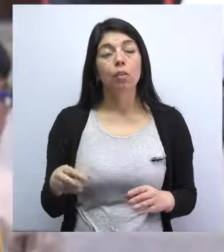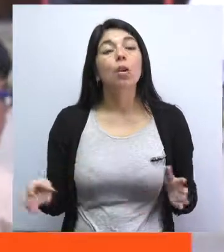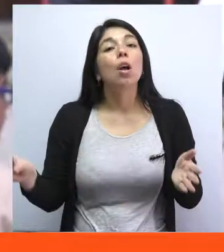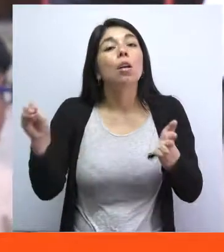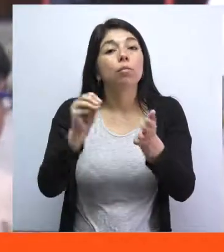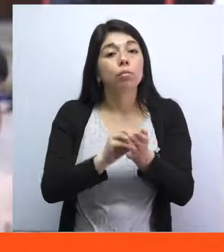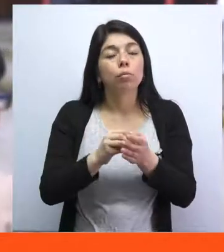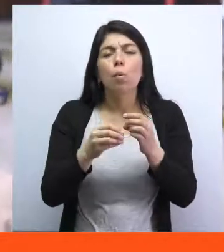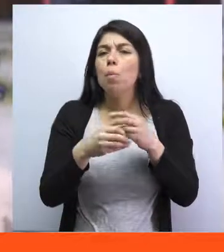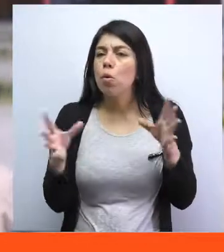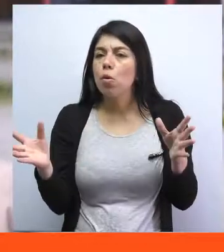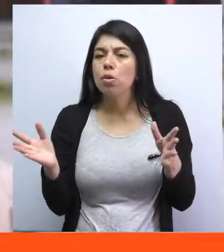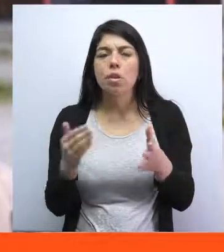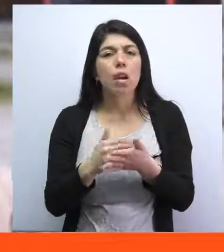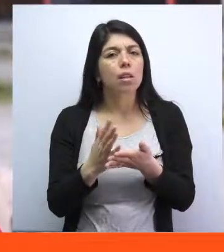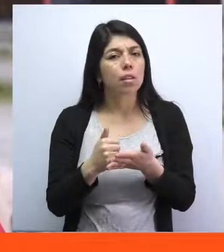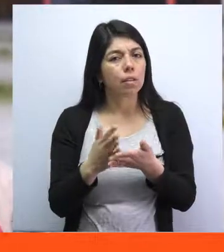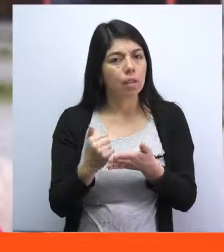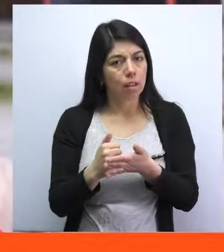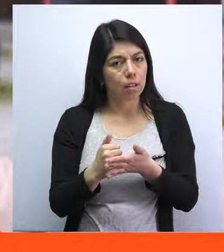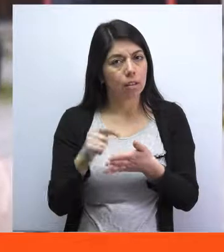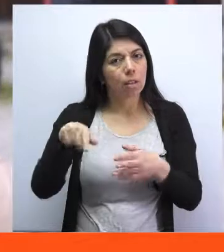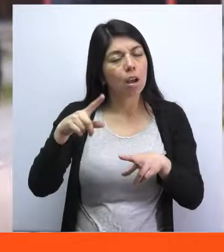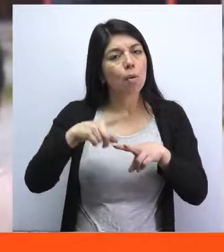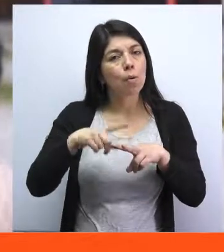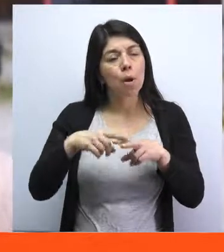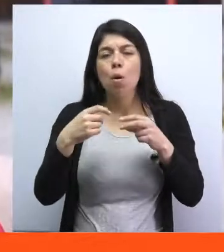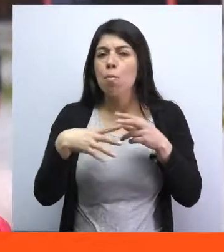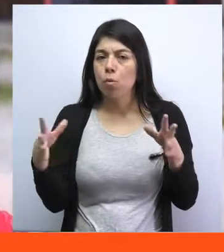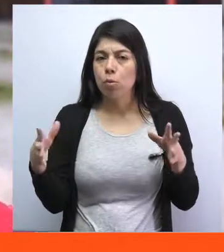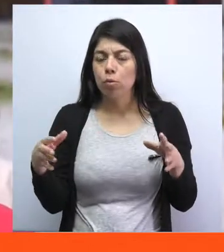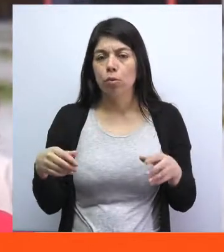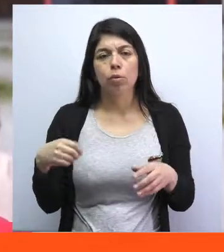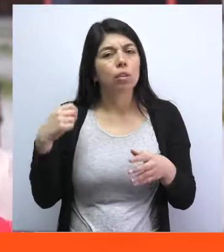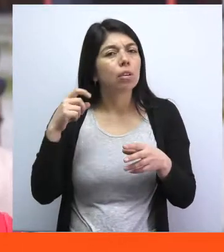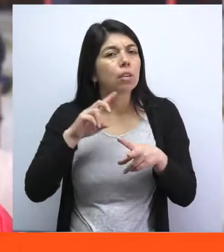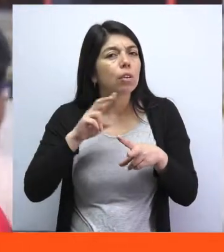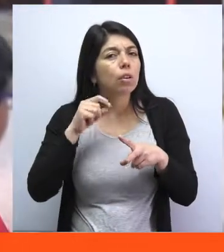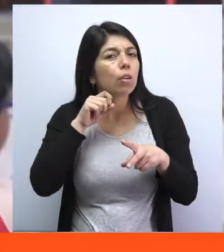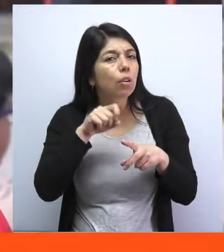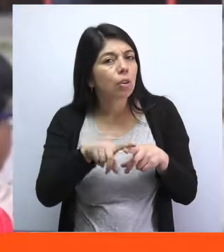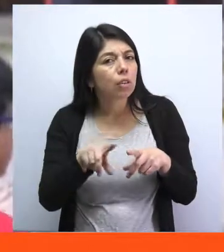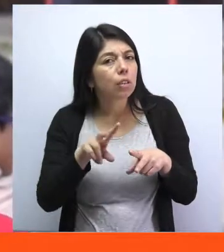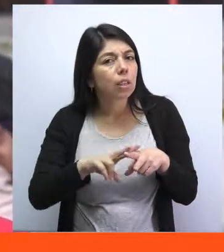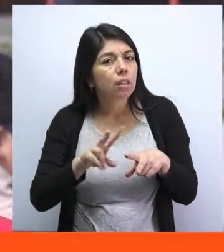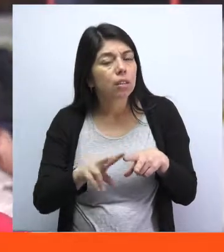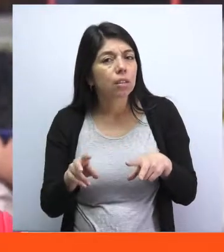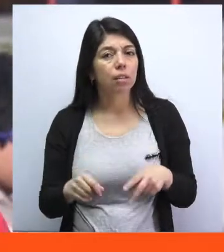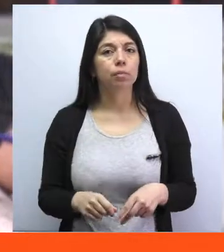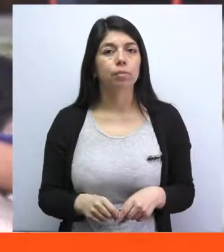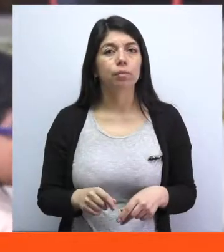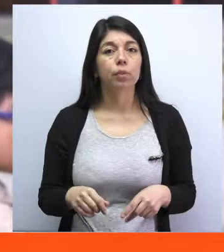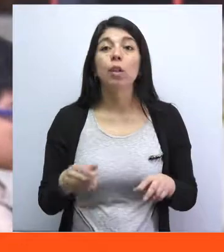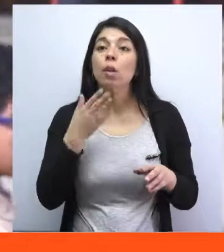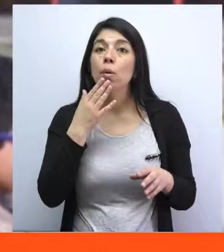cúmulo de actividades que hace la comuna, tenemos muchos desafíos por delante, principalmente con poder tener un